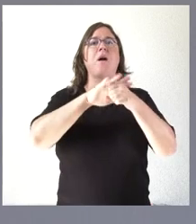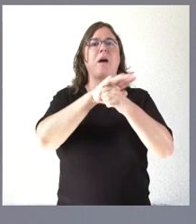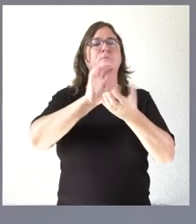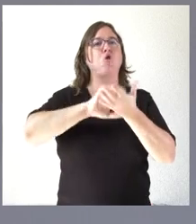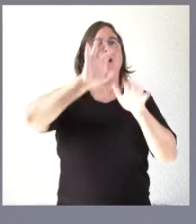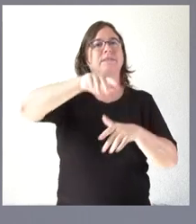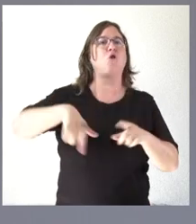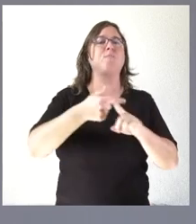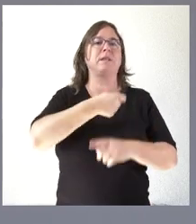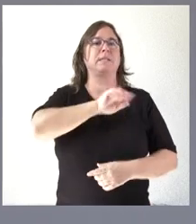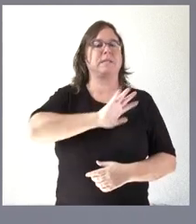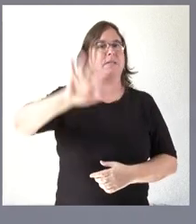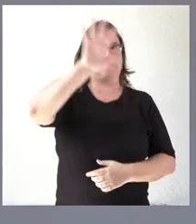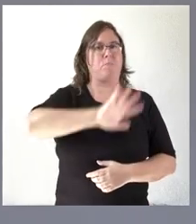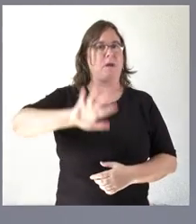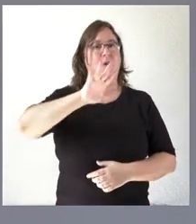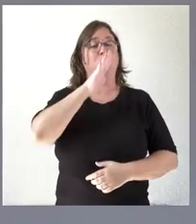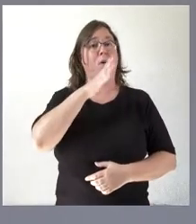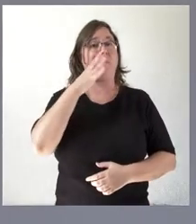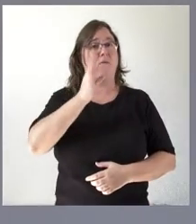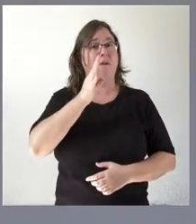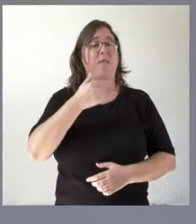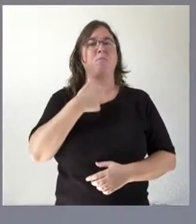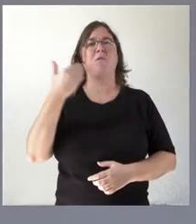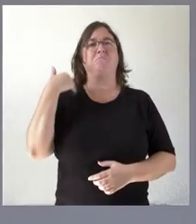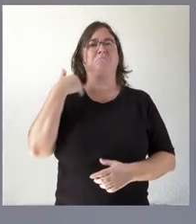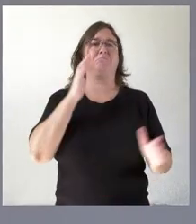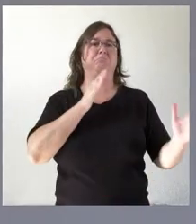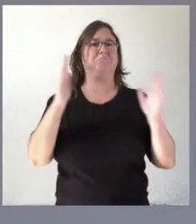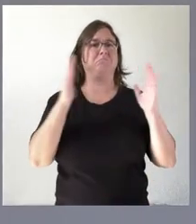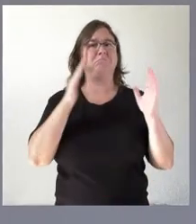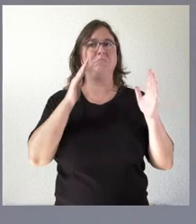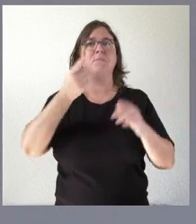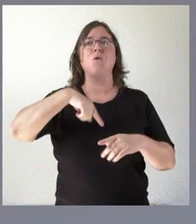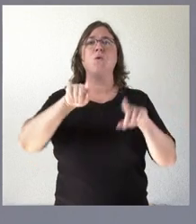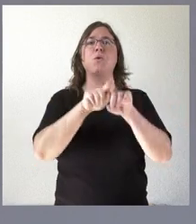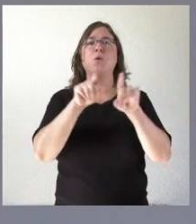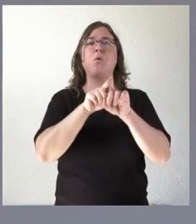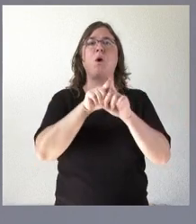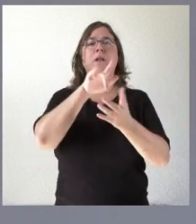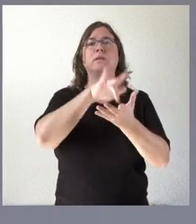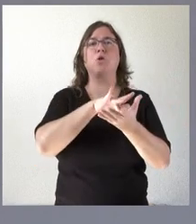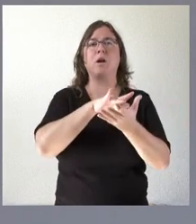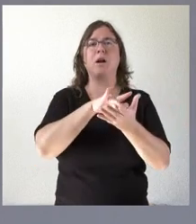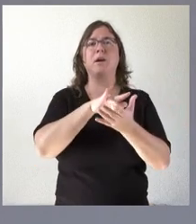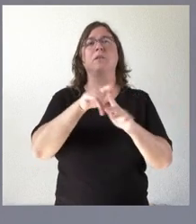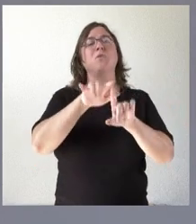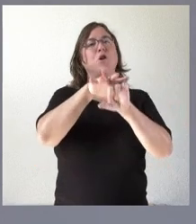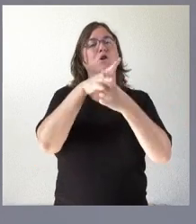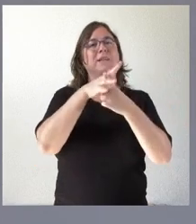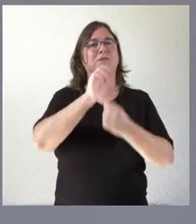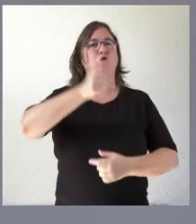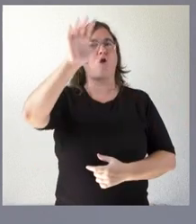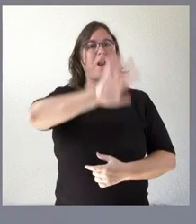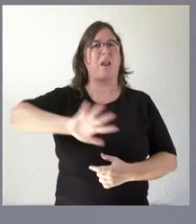conjunto de España es verdad que quizá durante los últimos tiempos pues se ha venido produciendo en el contexto nacional y también